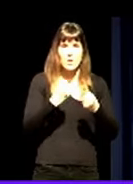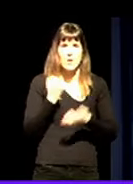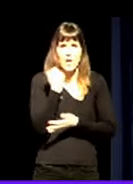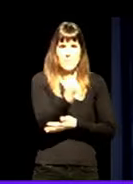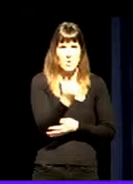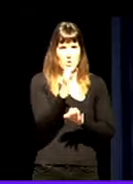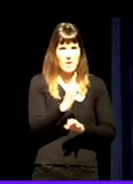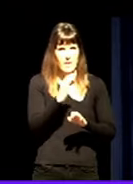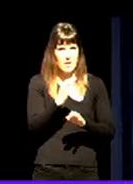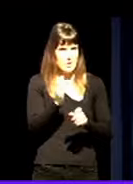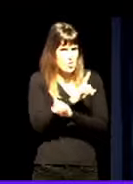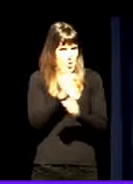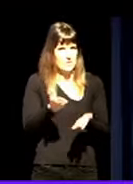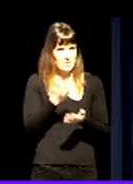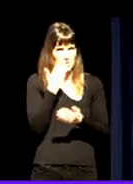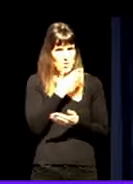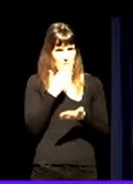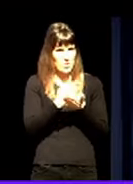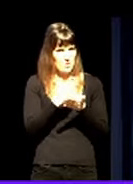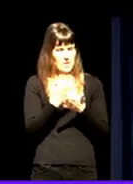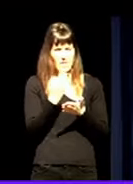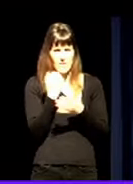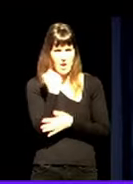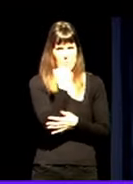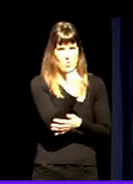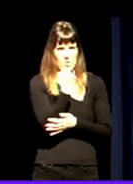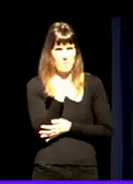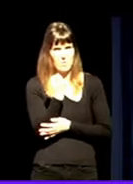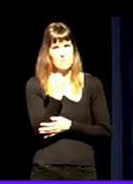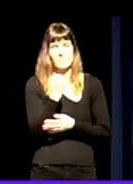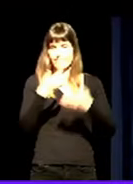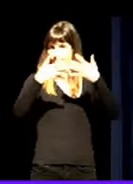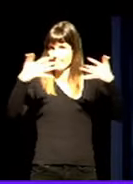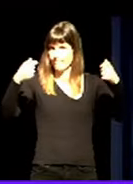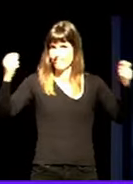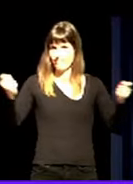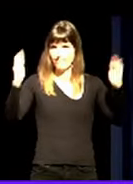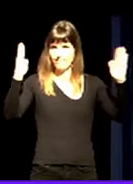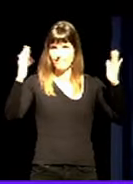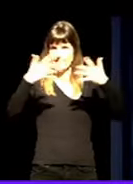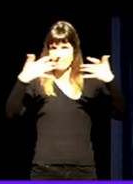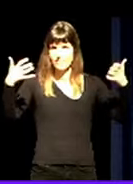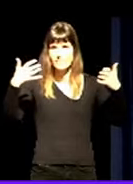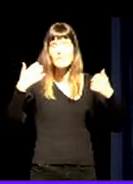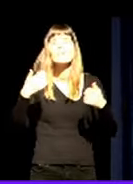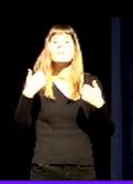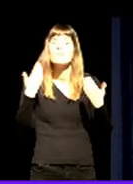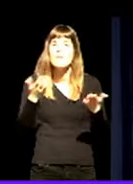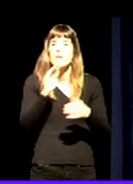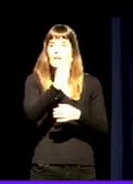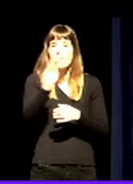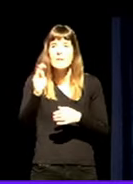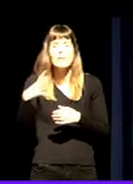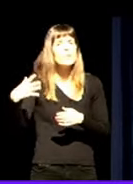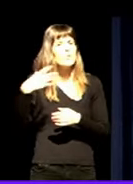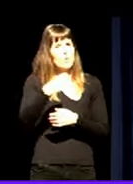nartu. Kategorikoa da, erabat, dei, honekin. Dei egiten dut, guztiok bai ez